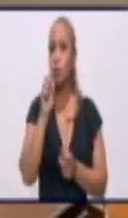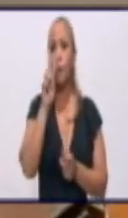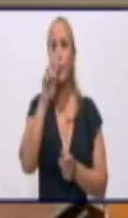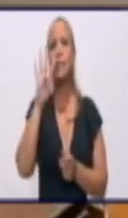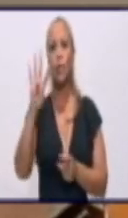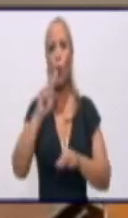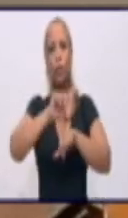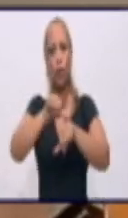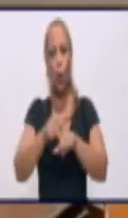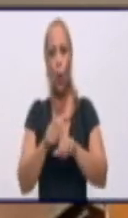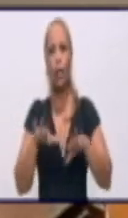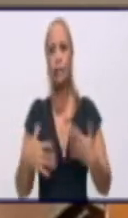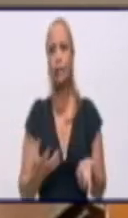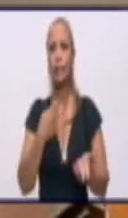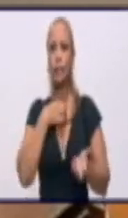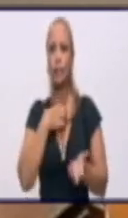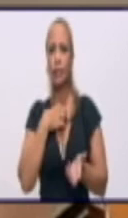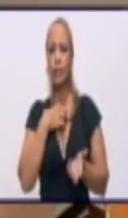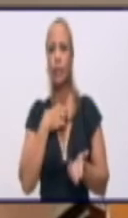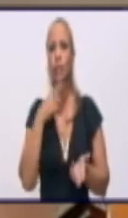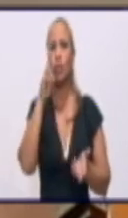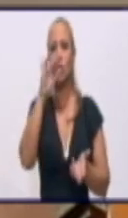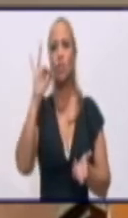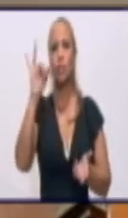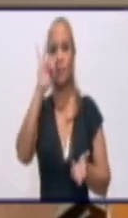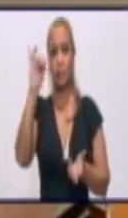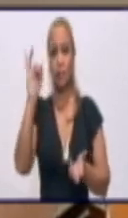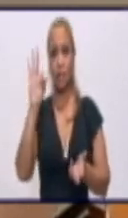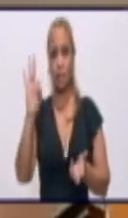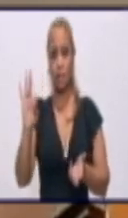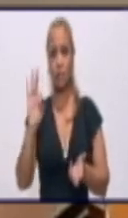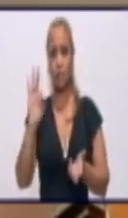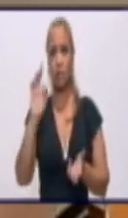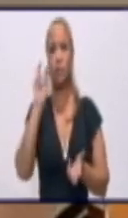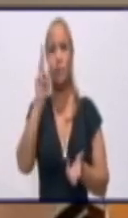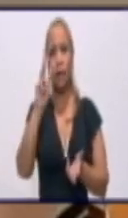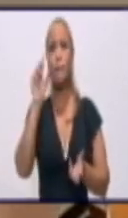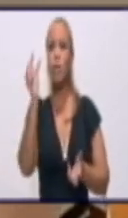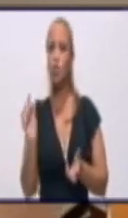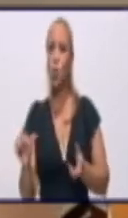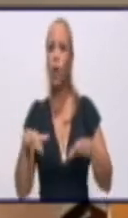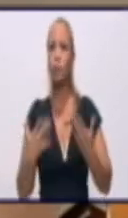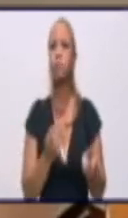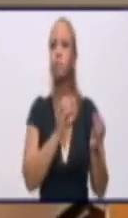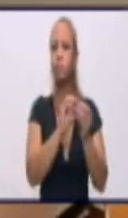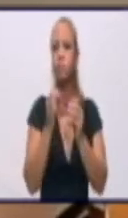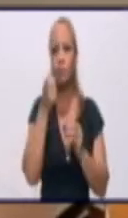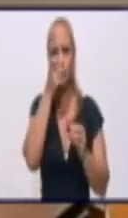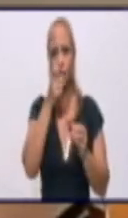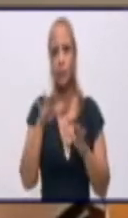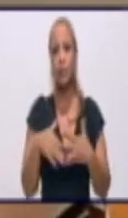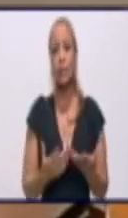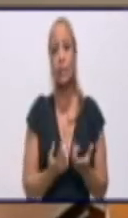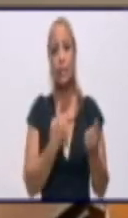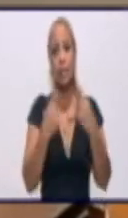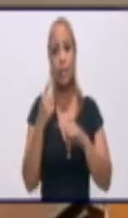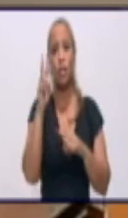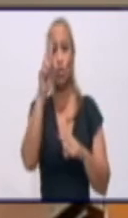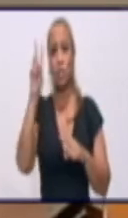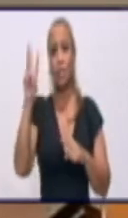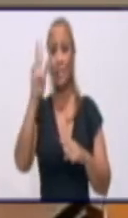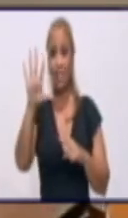la pesquisa detectó 833 personas con sintomatología sugestiva COVID y de ellas 225 fueron sospechosos.